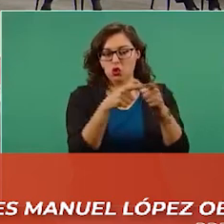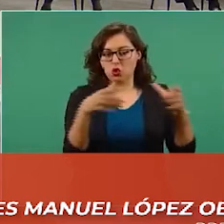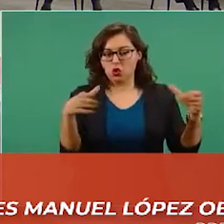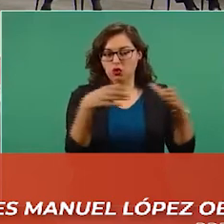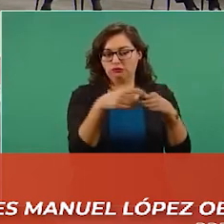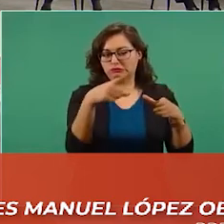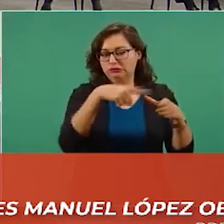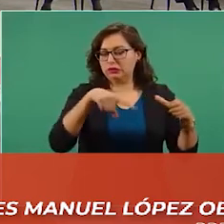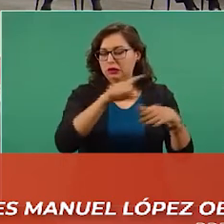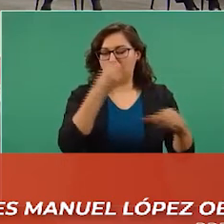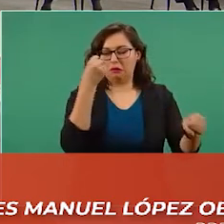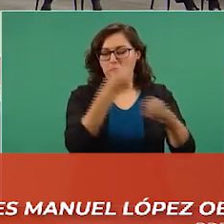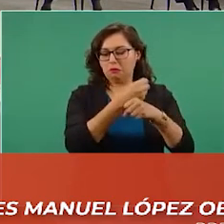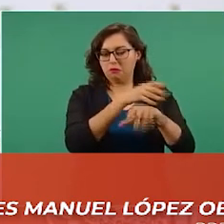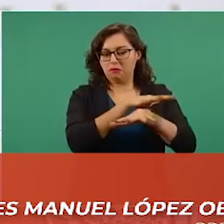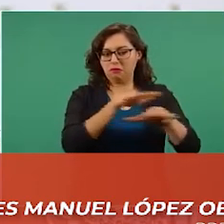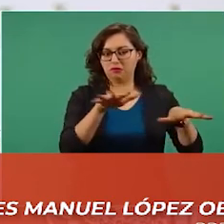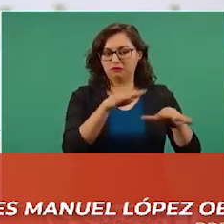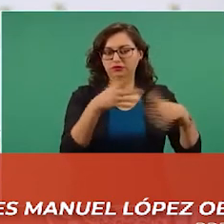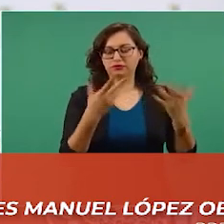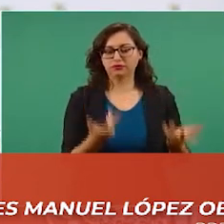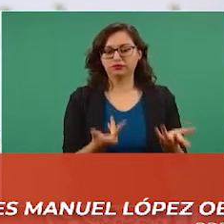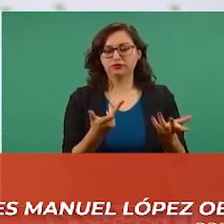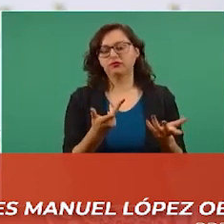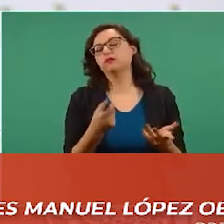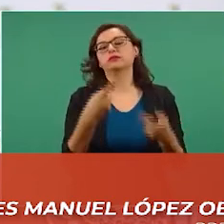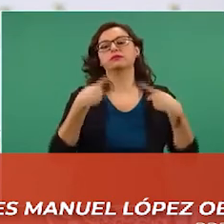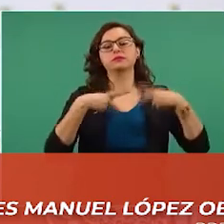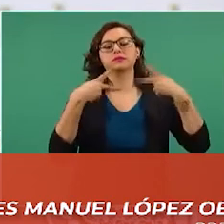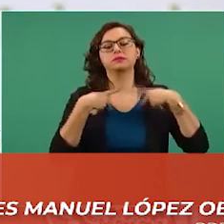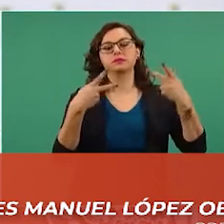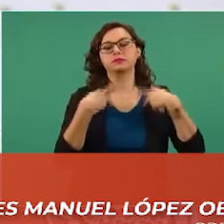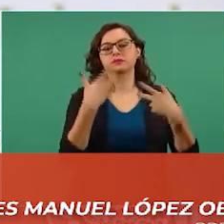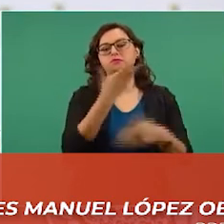pega más. O los lectores del reforma